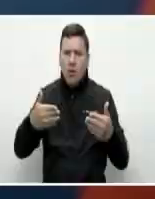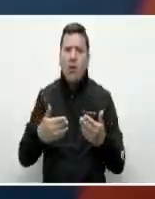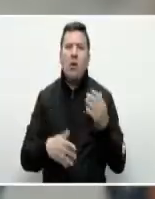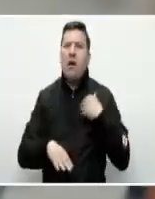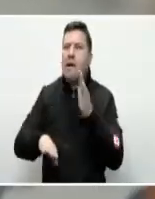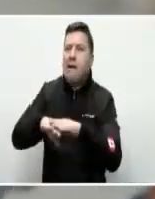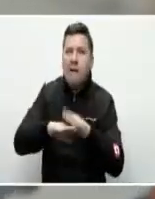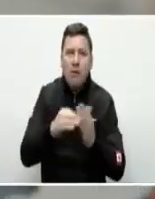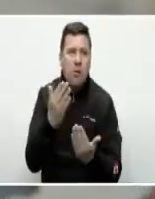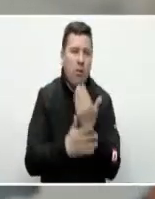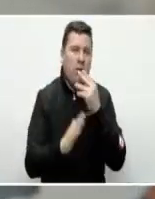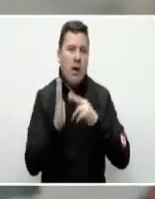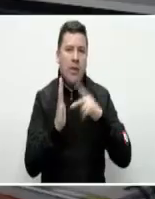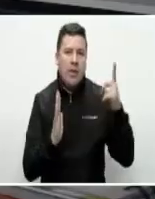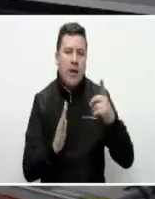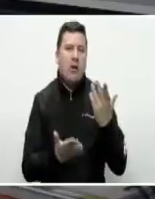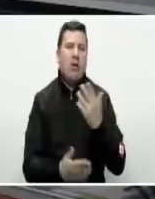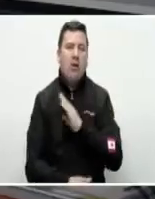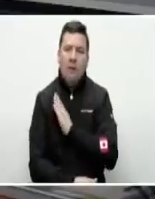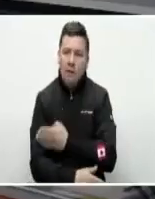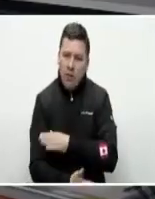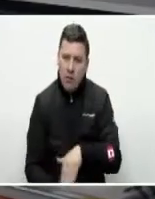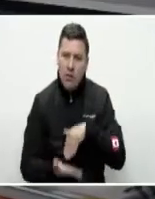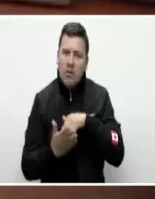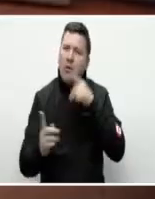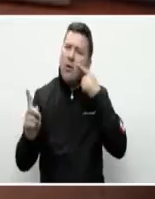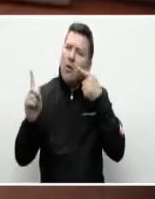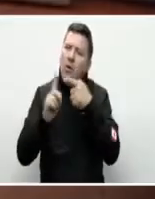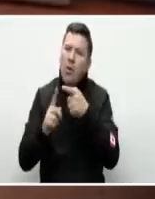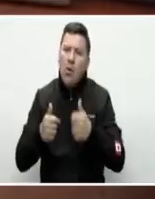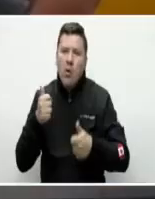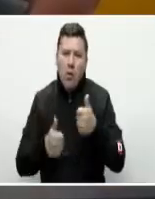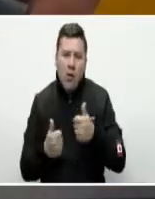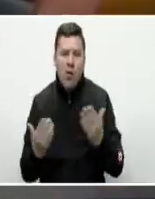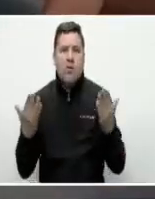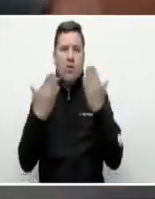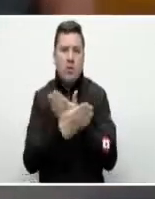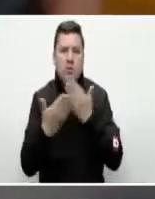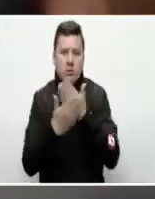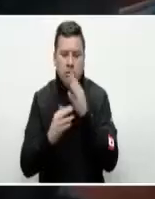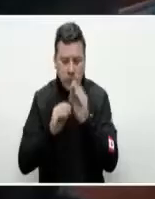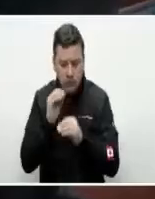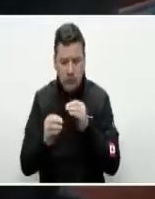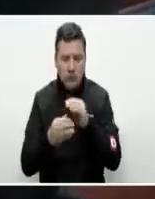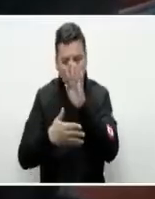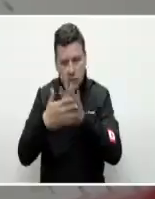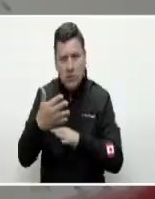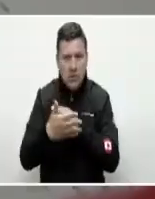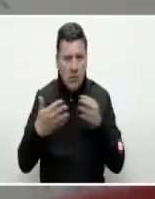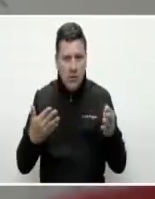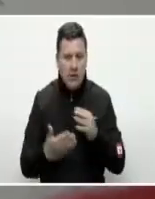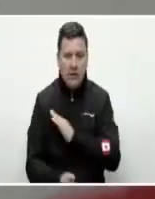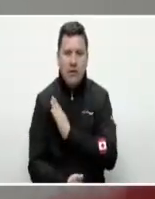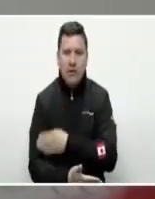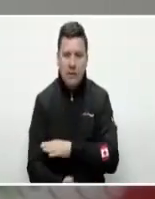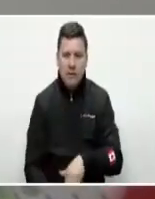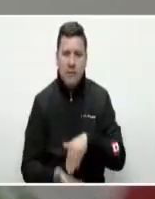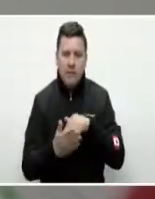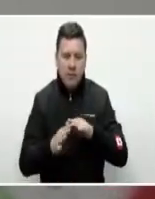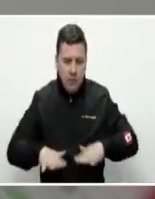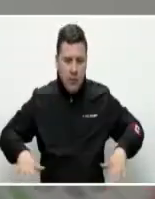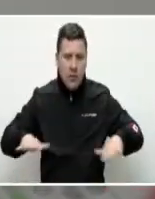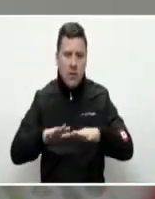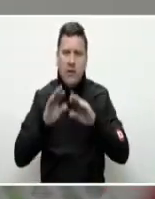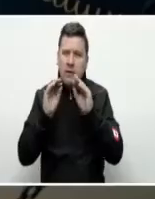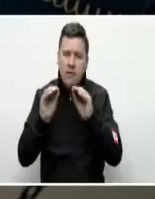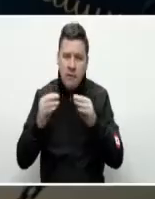tecnologías que se deben fortalecer, cómo apuntarle a renovar nuestros diseños curriculares, a fortalecer los escenarios